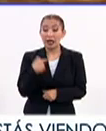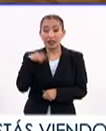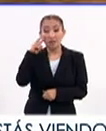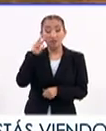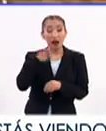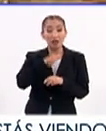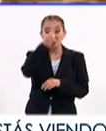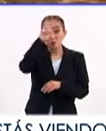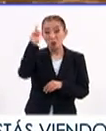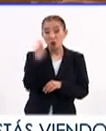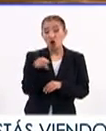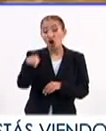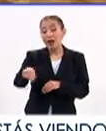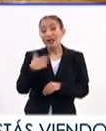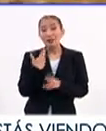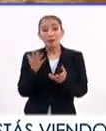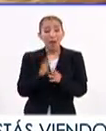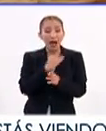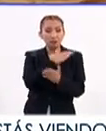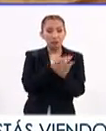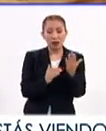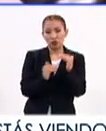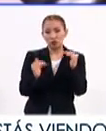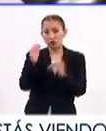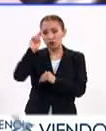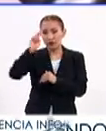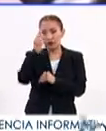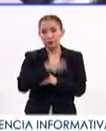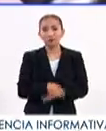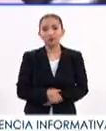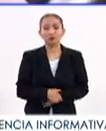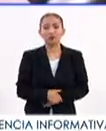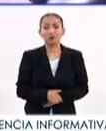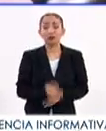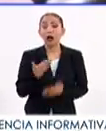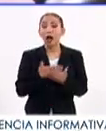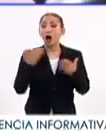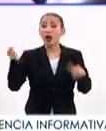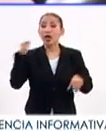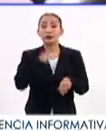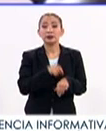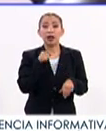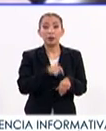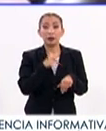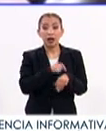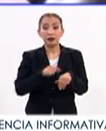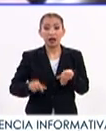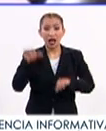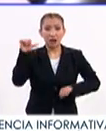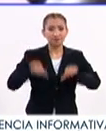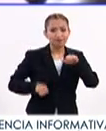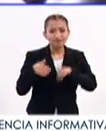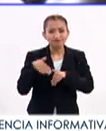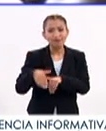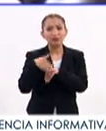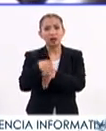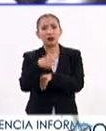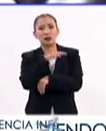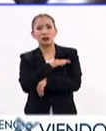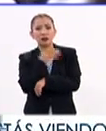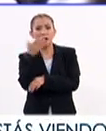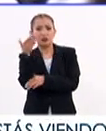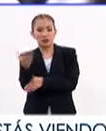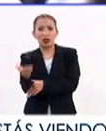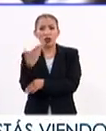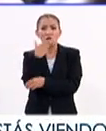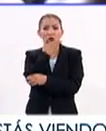aumenta sustancialmente en los niveles medio y superior. Fue un momento en que los activistas pidieron a los